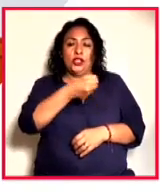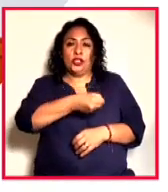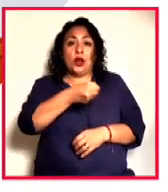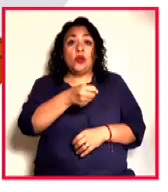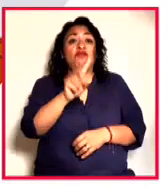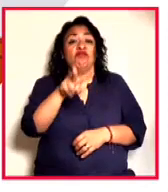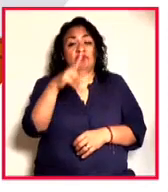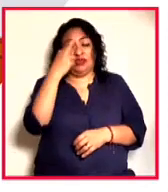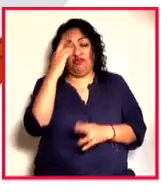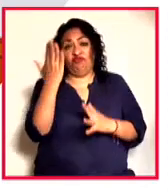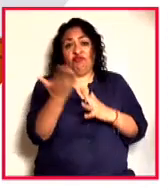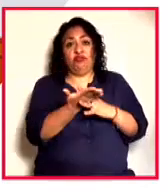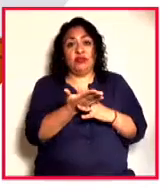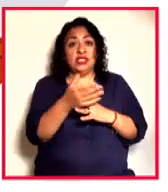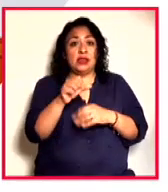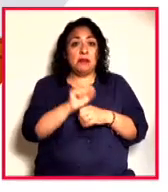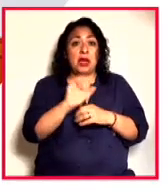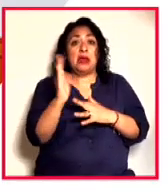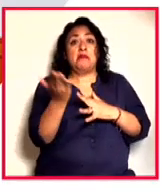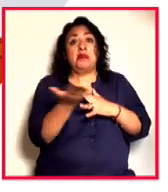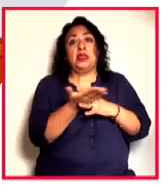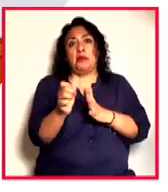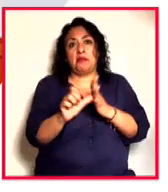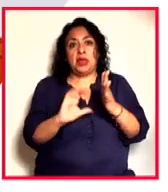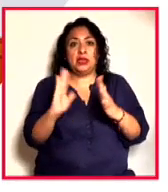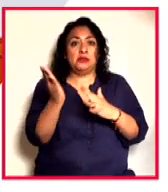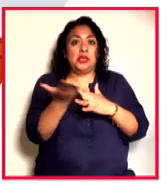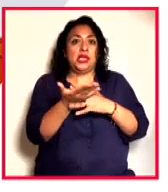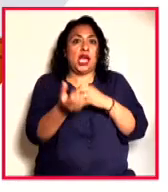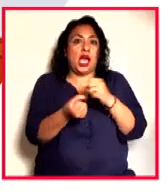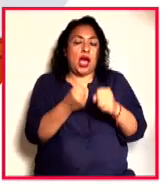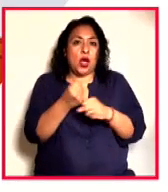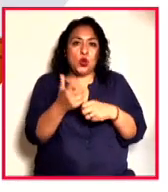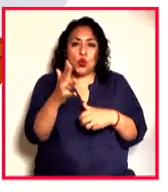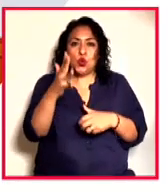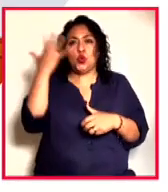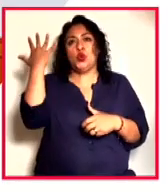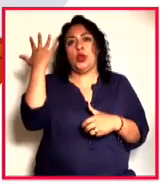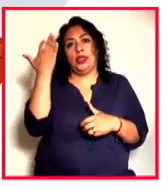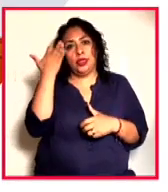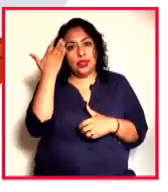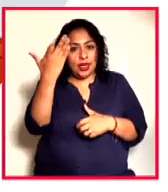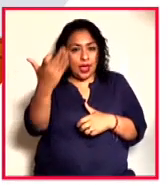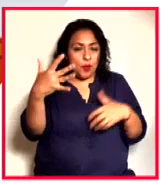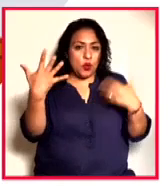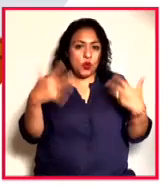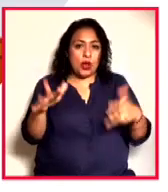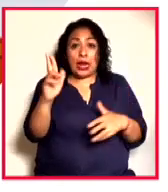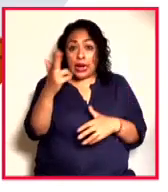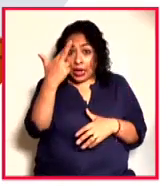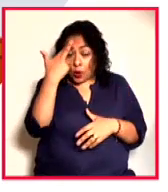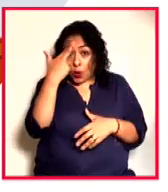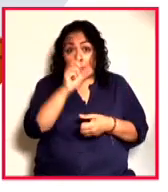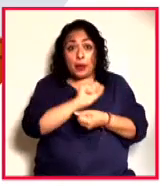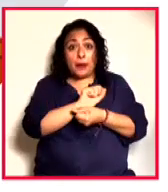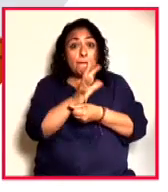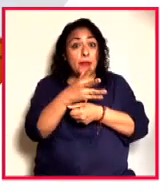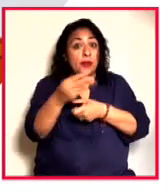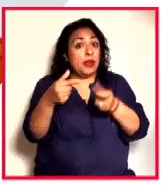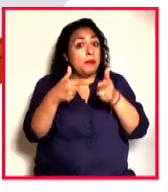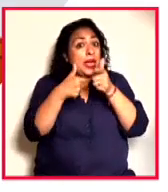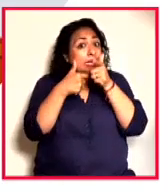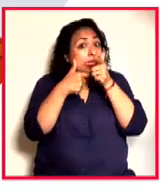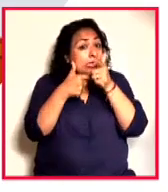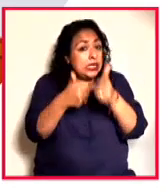prácticamente mitad de mes, mitad de año. Es impresionante cómo transcurre el tiempo. Recuerden que la pandemia sigue, hay que cuidarse mucho,